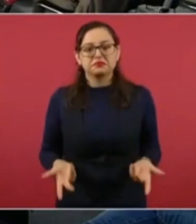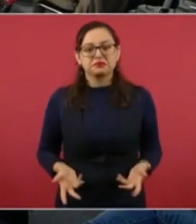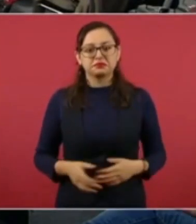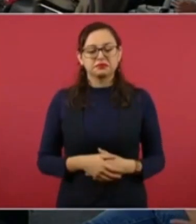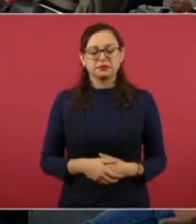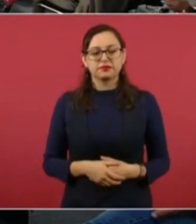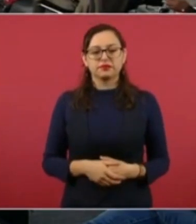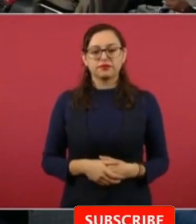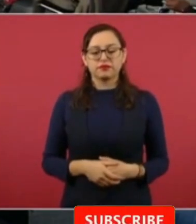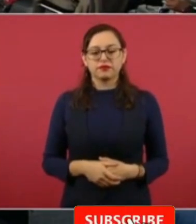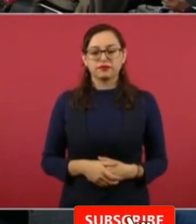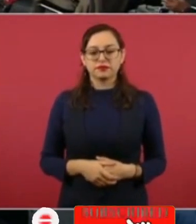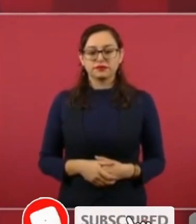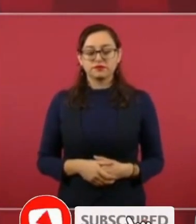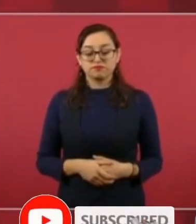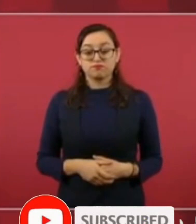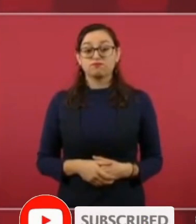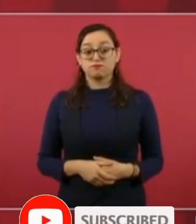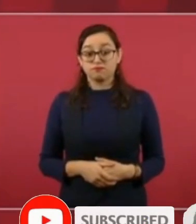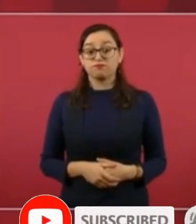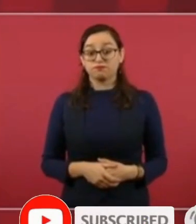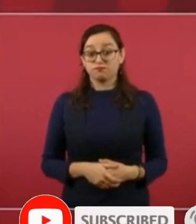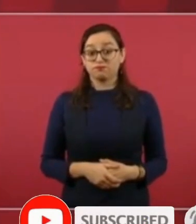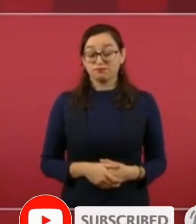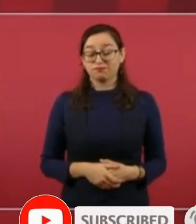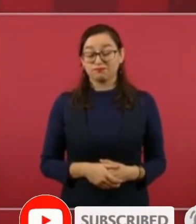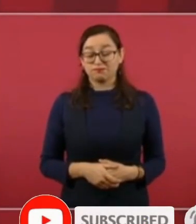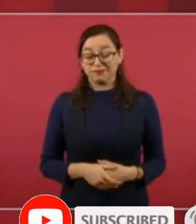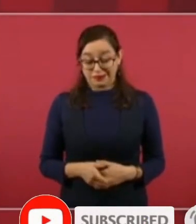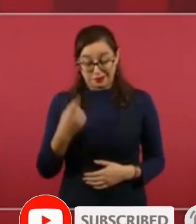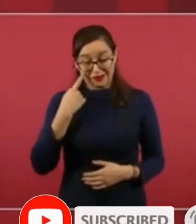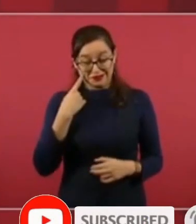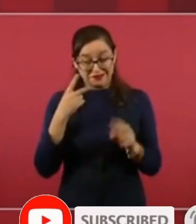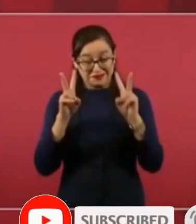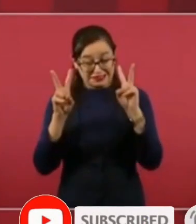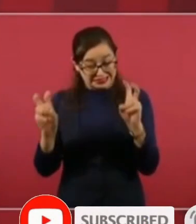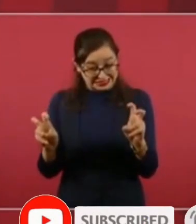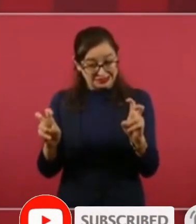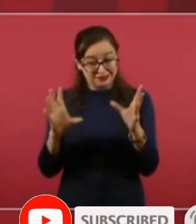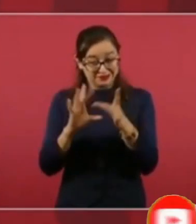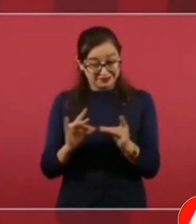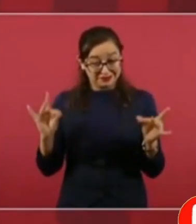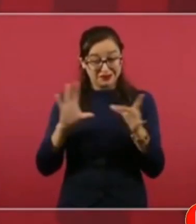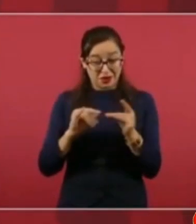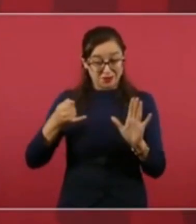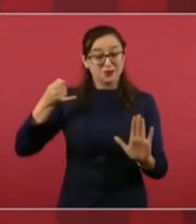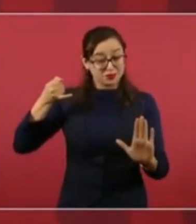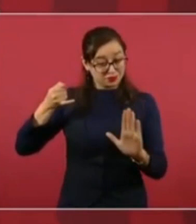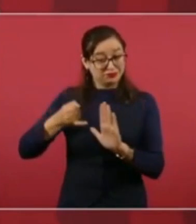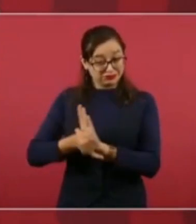este a dejar este tema para explicarlo bien después nada más